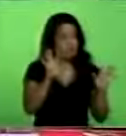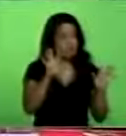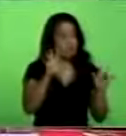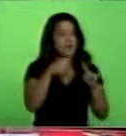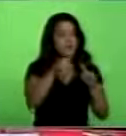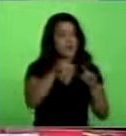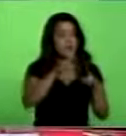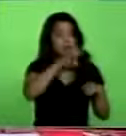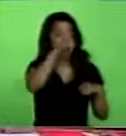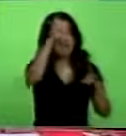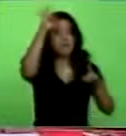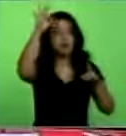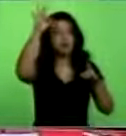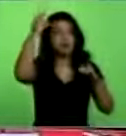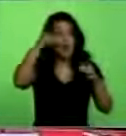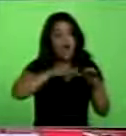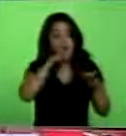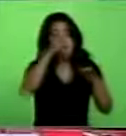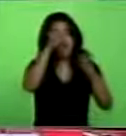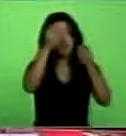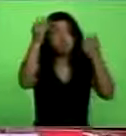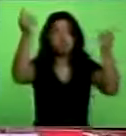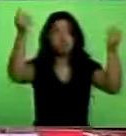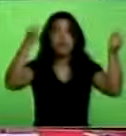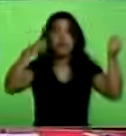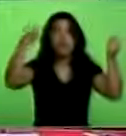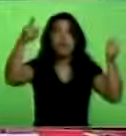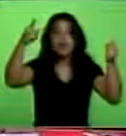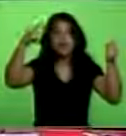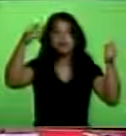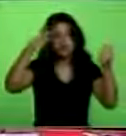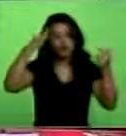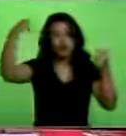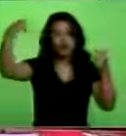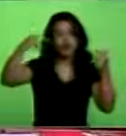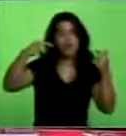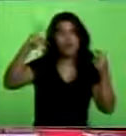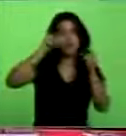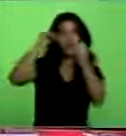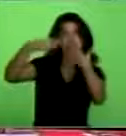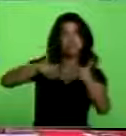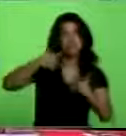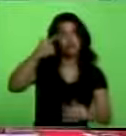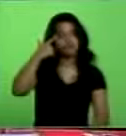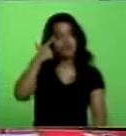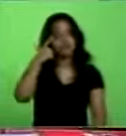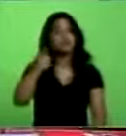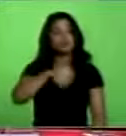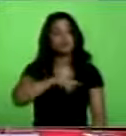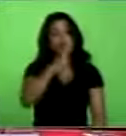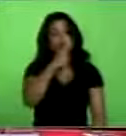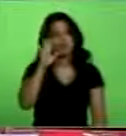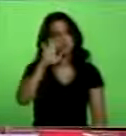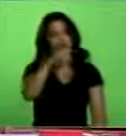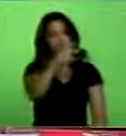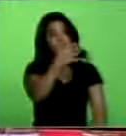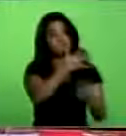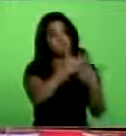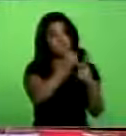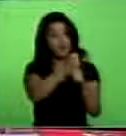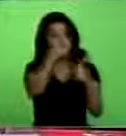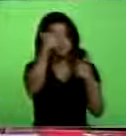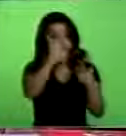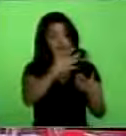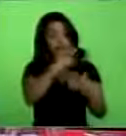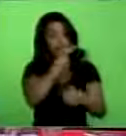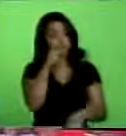observa, desde donde nos da sus bendiciones, nosotros tenemos un gran compromiso con ese legado, todos y todas tenemos un gran compromiso.